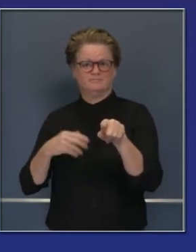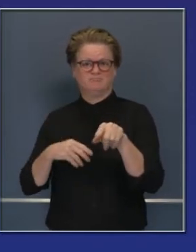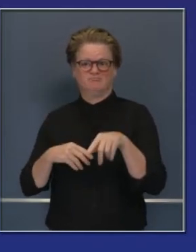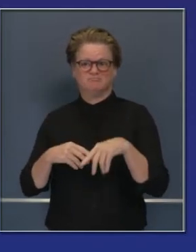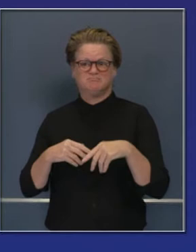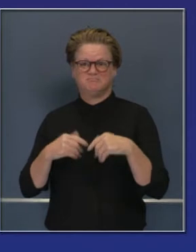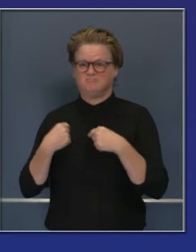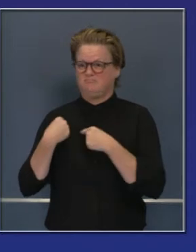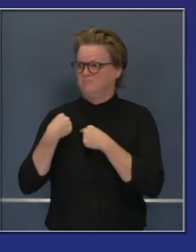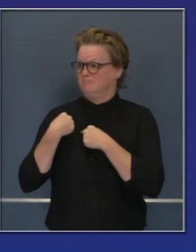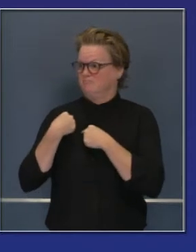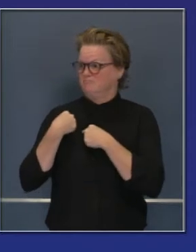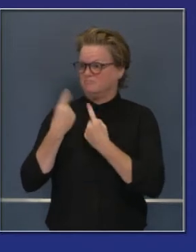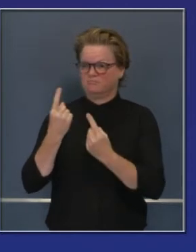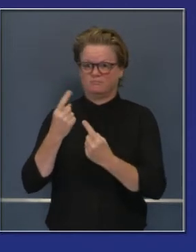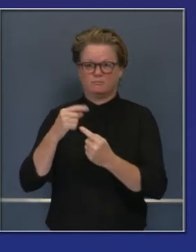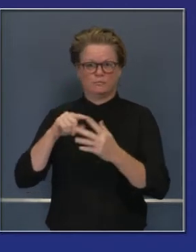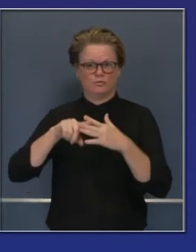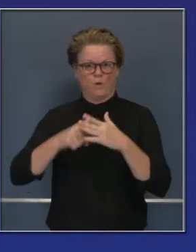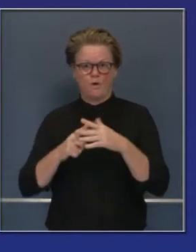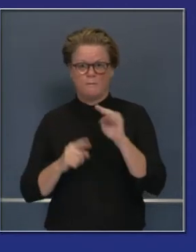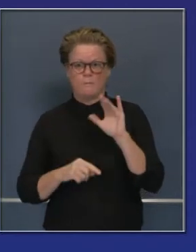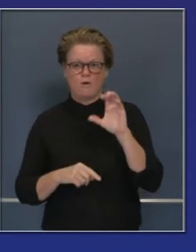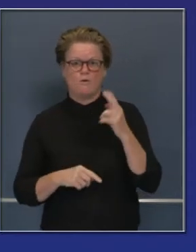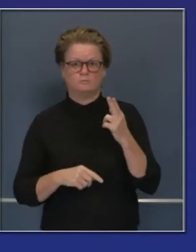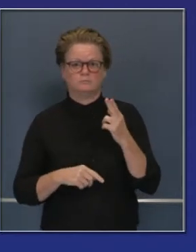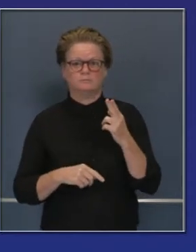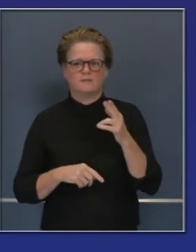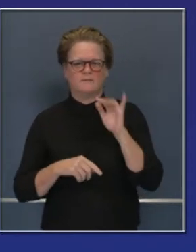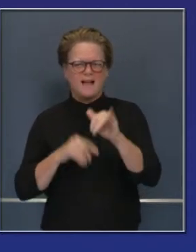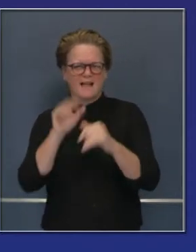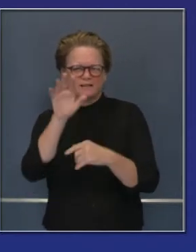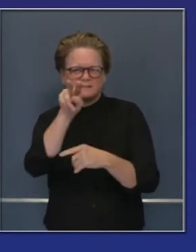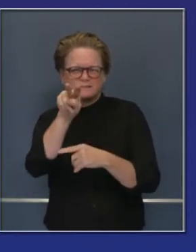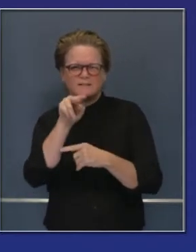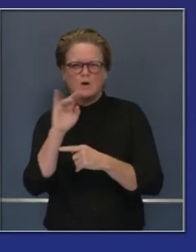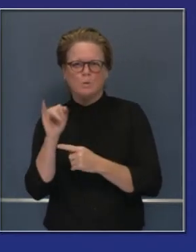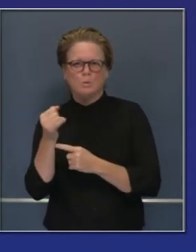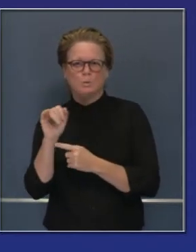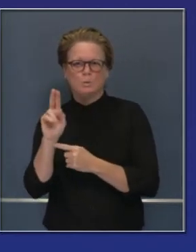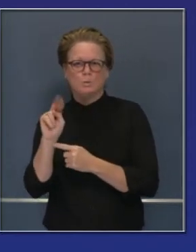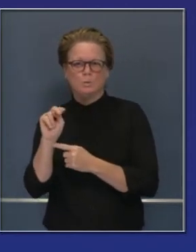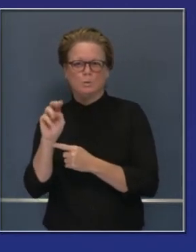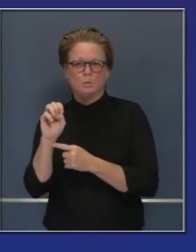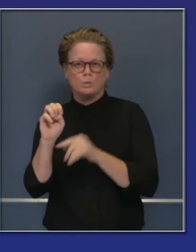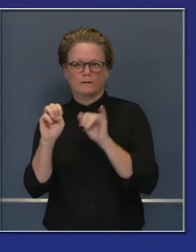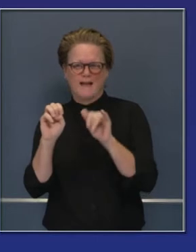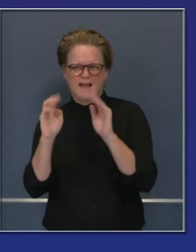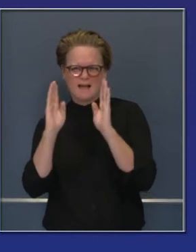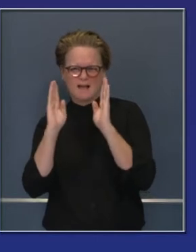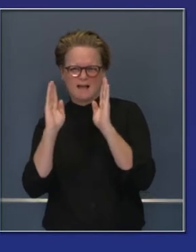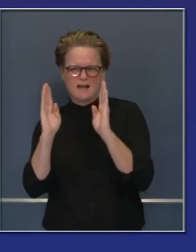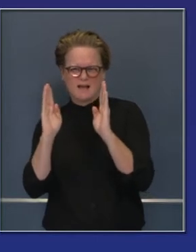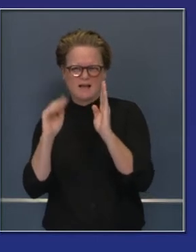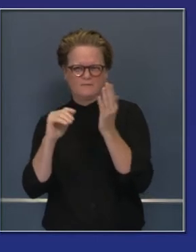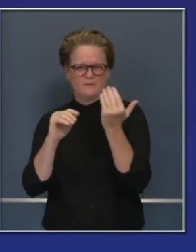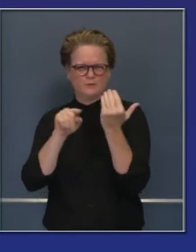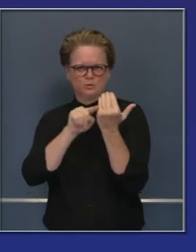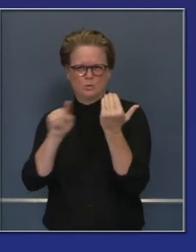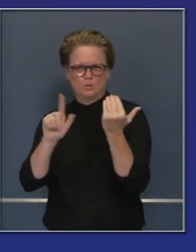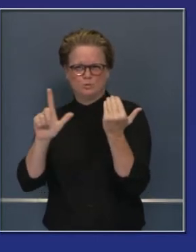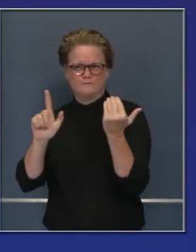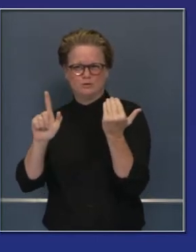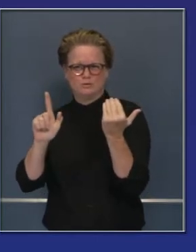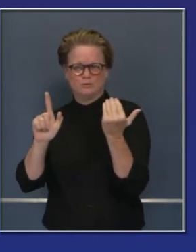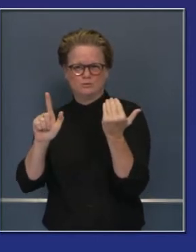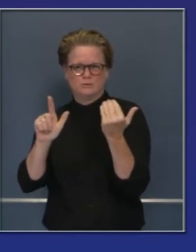alto aumento del índice que hemos experimentado desde la pandemia fue en junio, pueden ver, de 15 a 21 de junio,